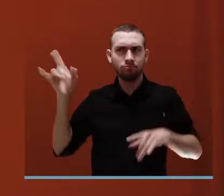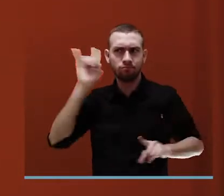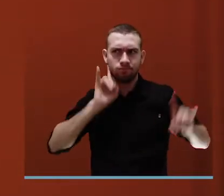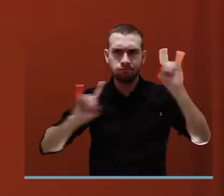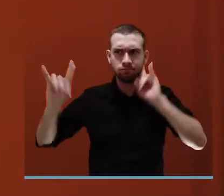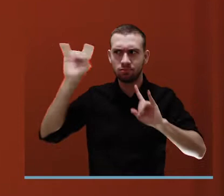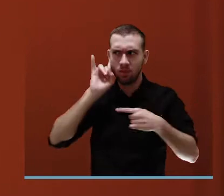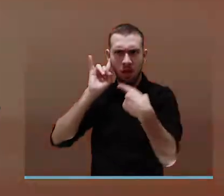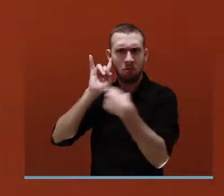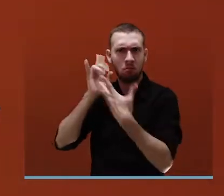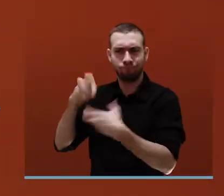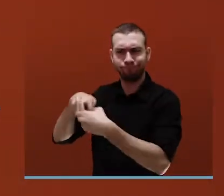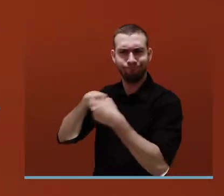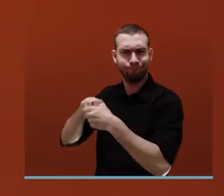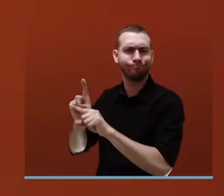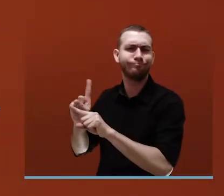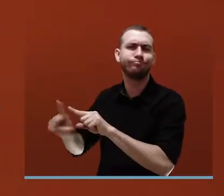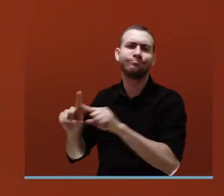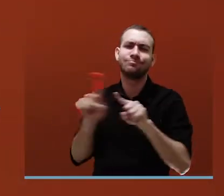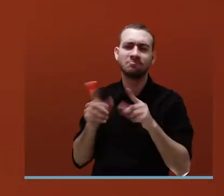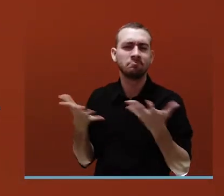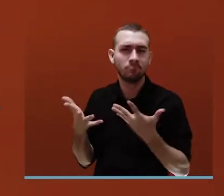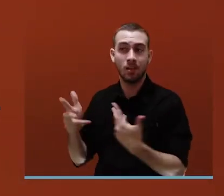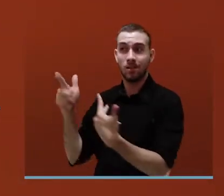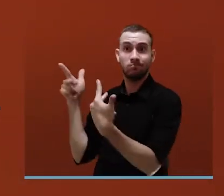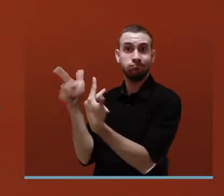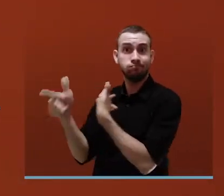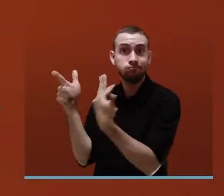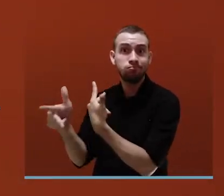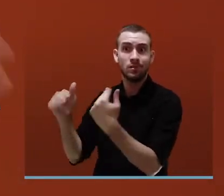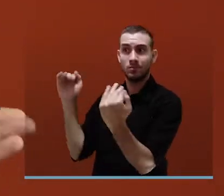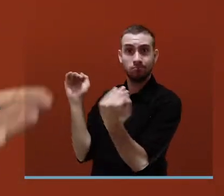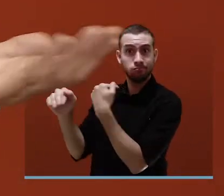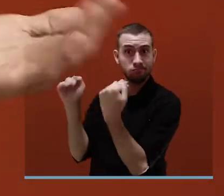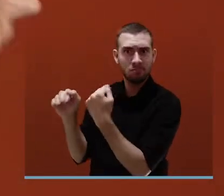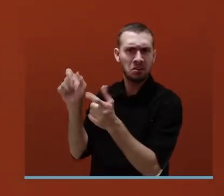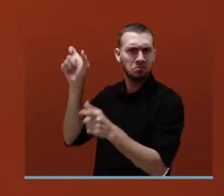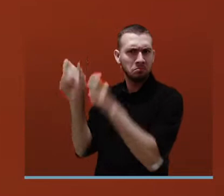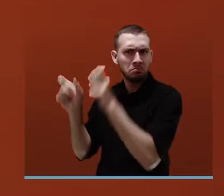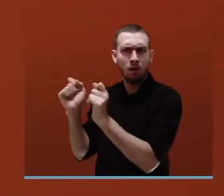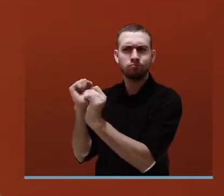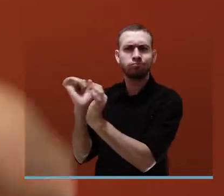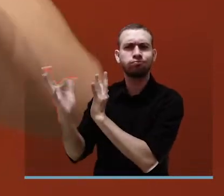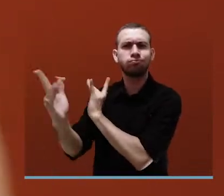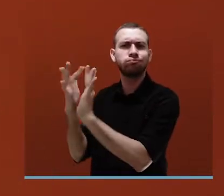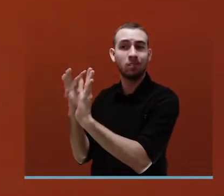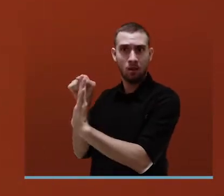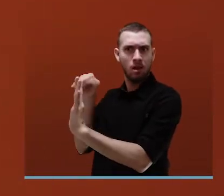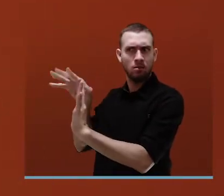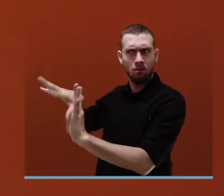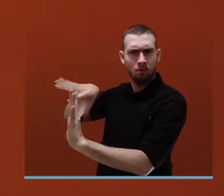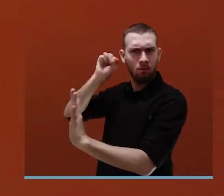información del entorno. Escuchar en la calle nos permite reconocer los vehículos que circulan, las personas que transitan y la